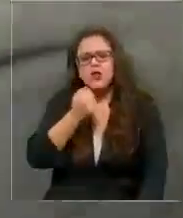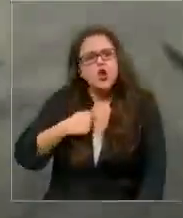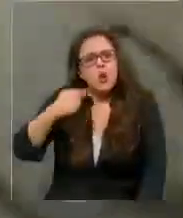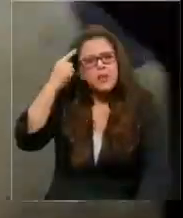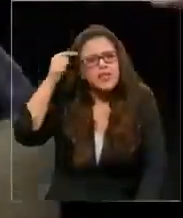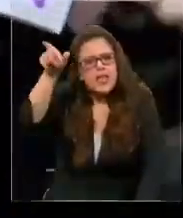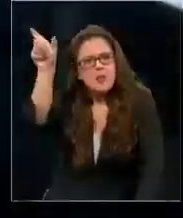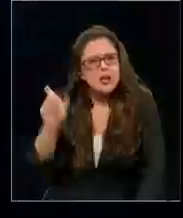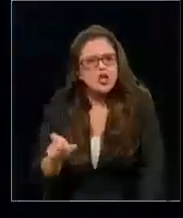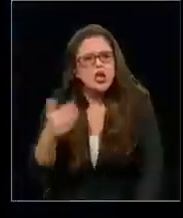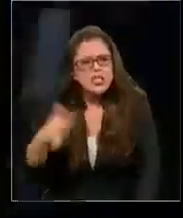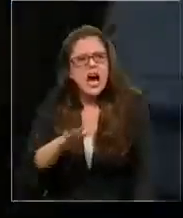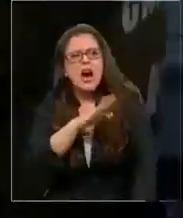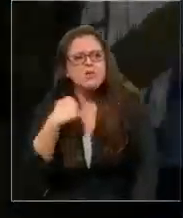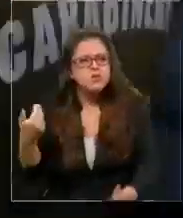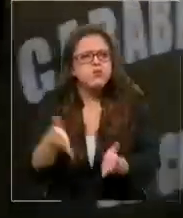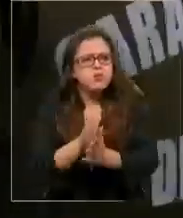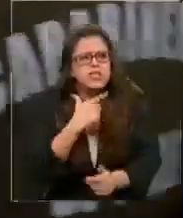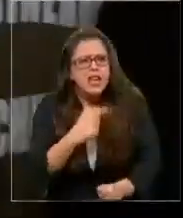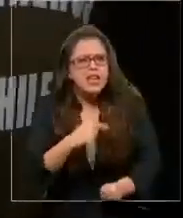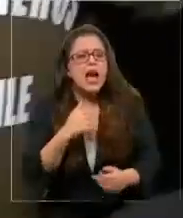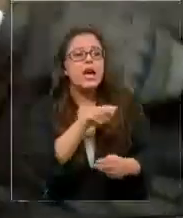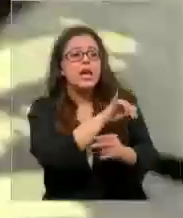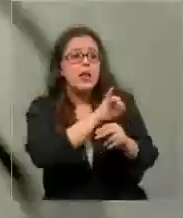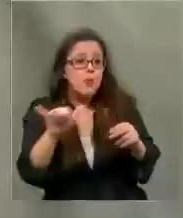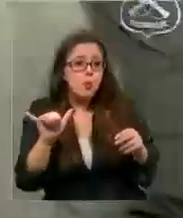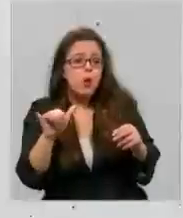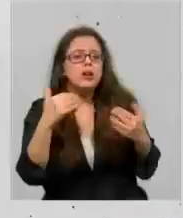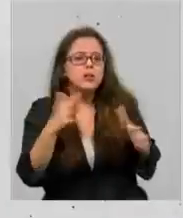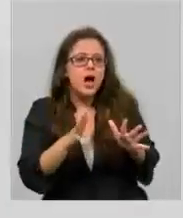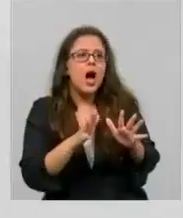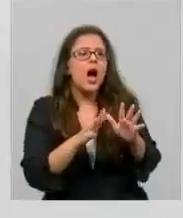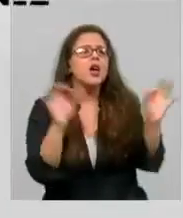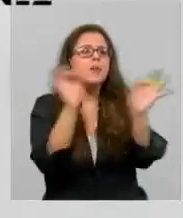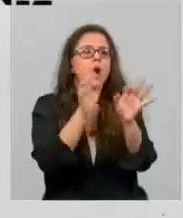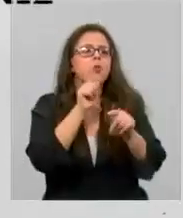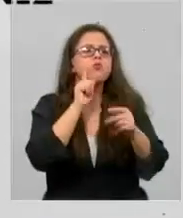declaraciones, Danielito confesó quiénes eran sus acompañantes.